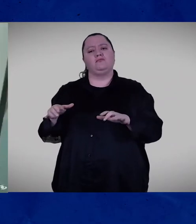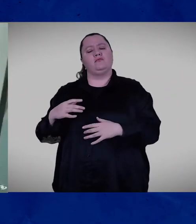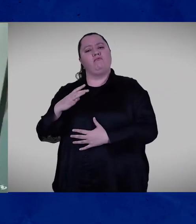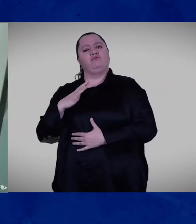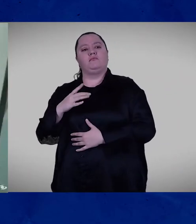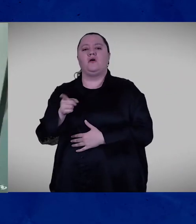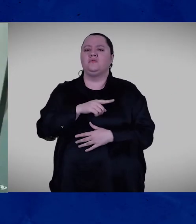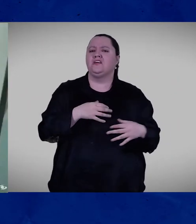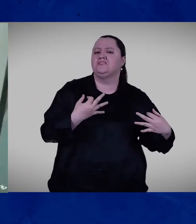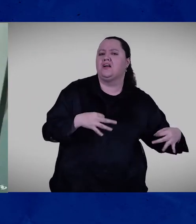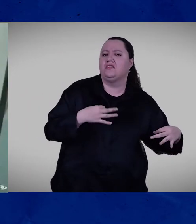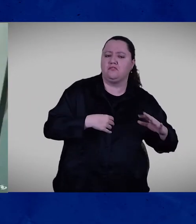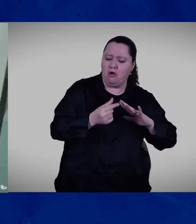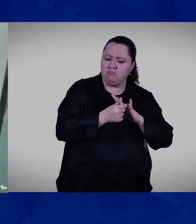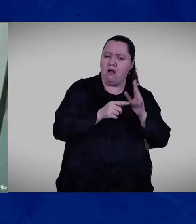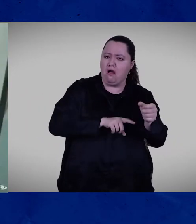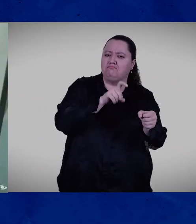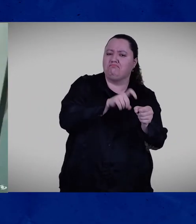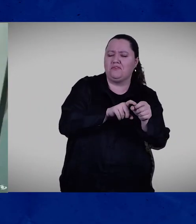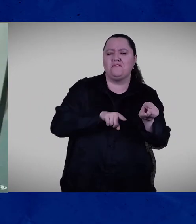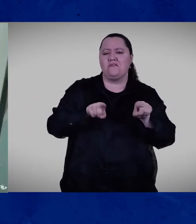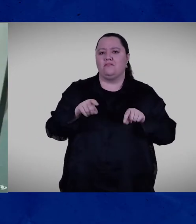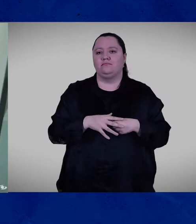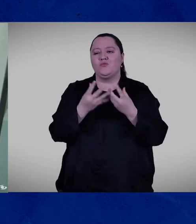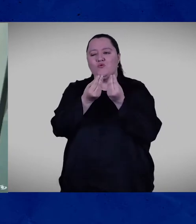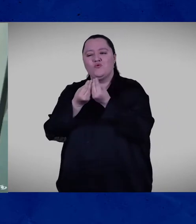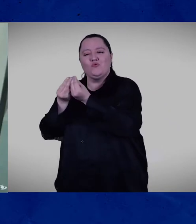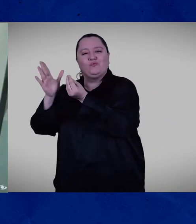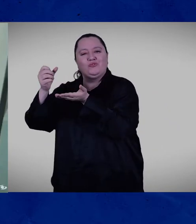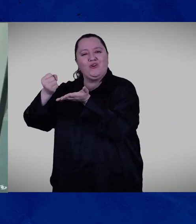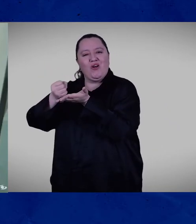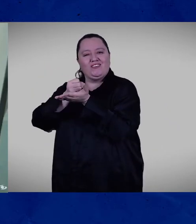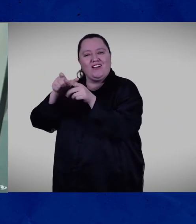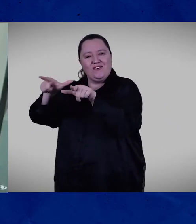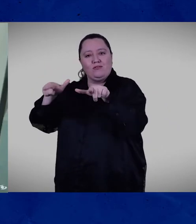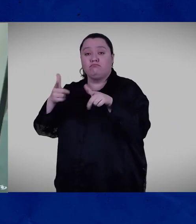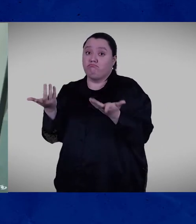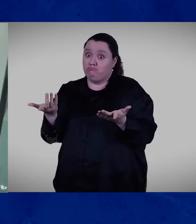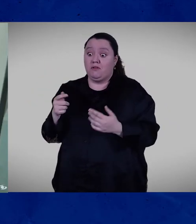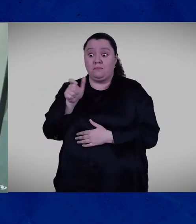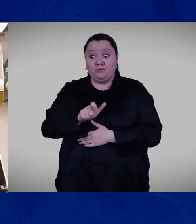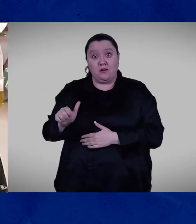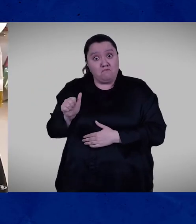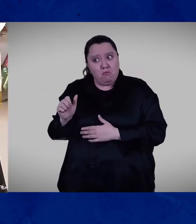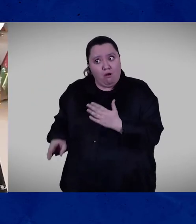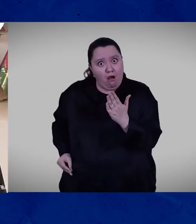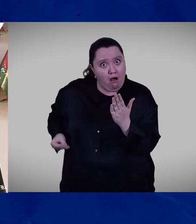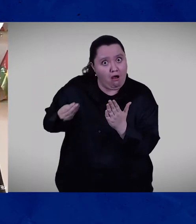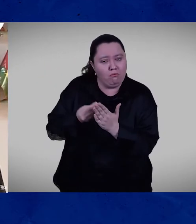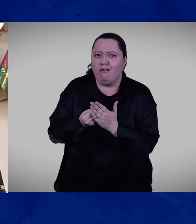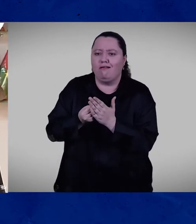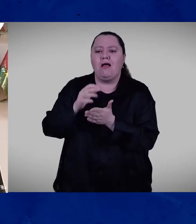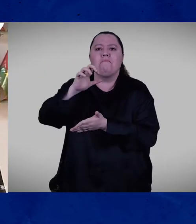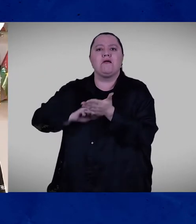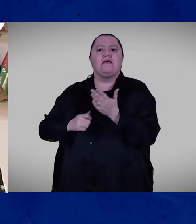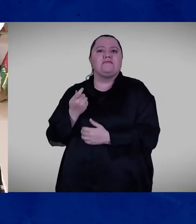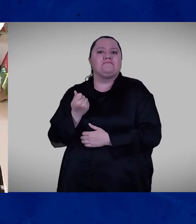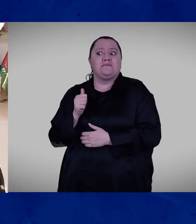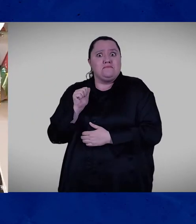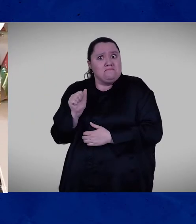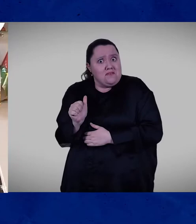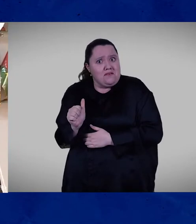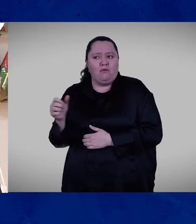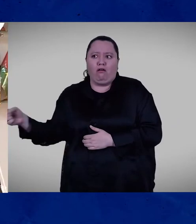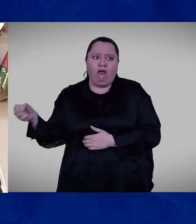de ceremonias y otros de manera informal, registrando su unión. Para el colegio de notarios esto reduce los costos del matrimonio,